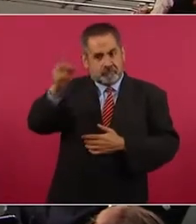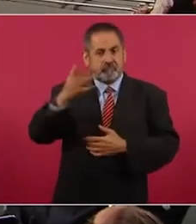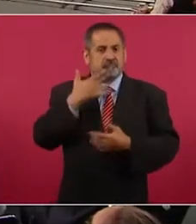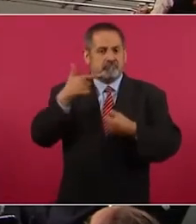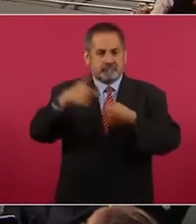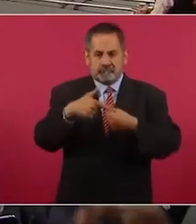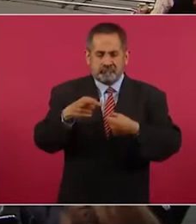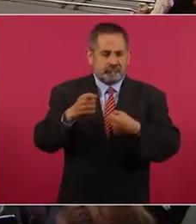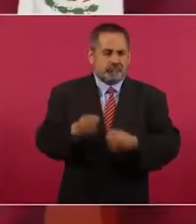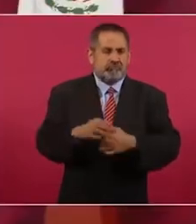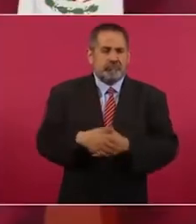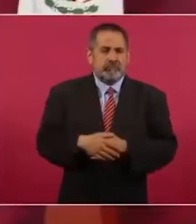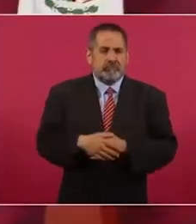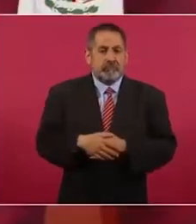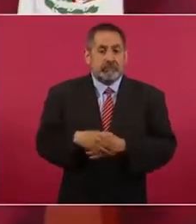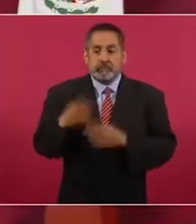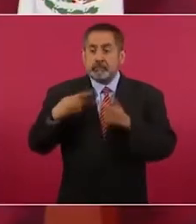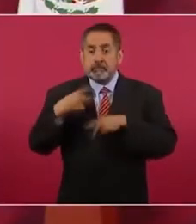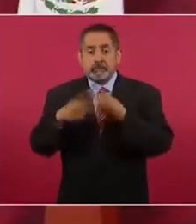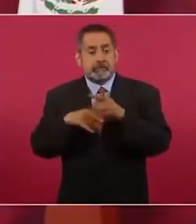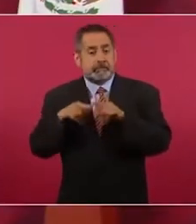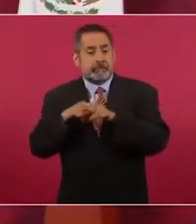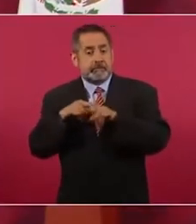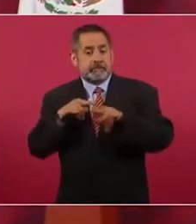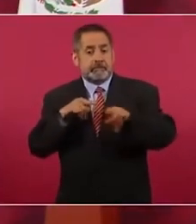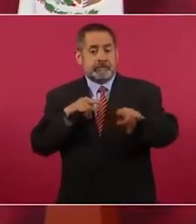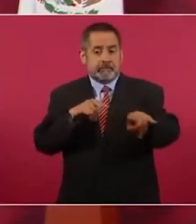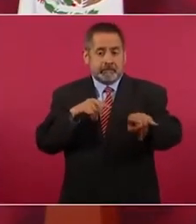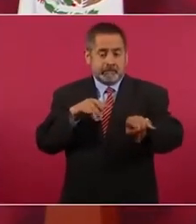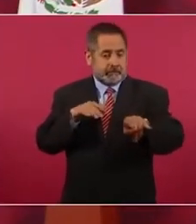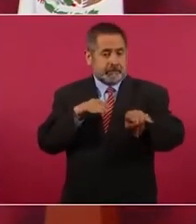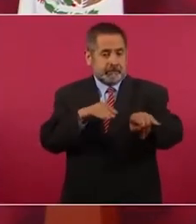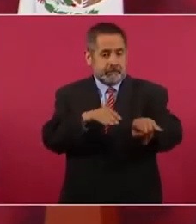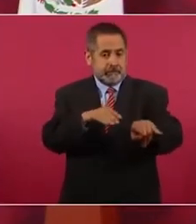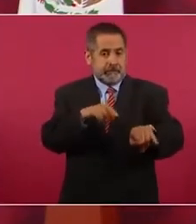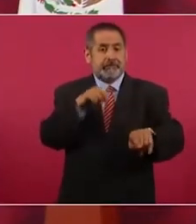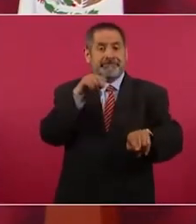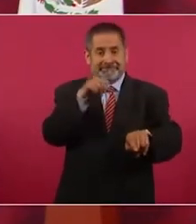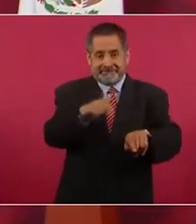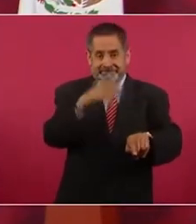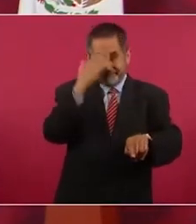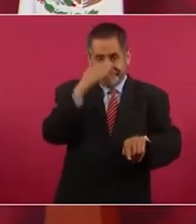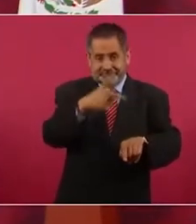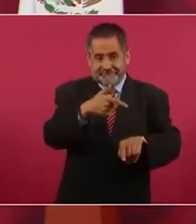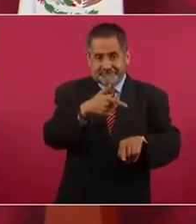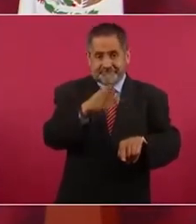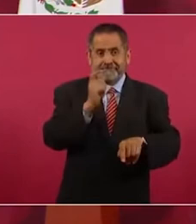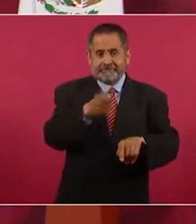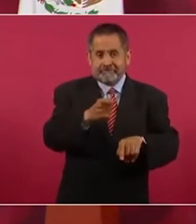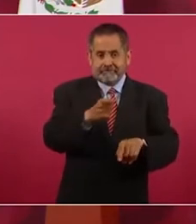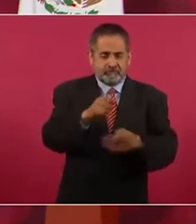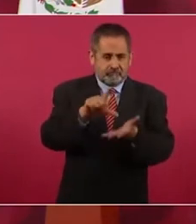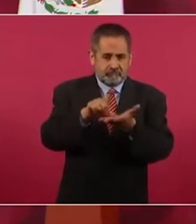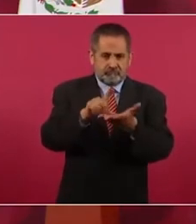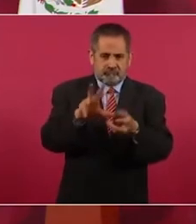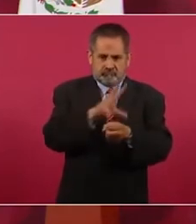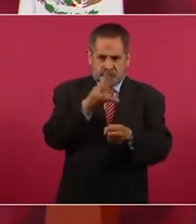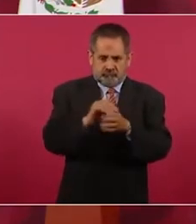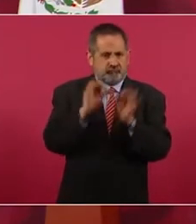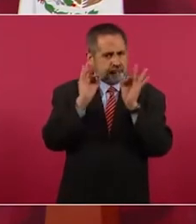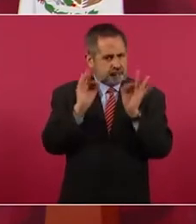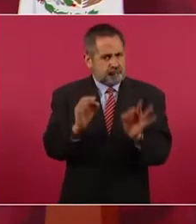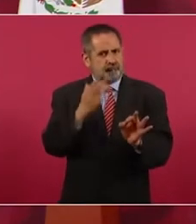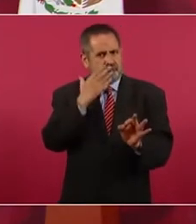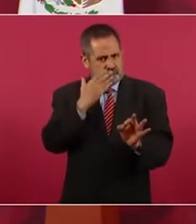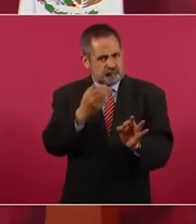Que los que van A cargar ahí Saben Que ahí Dan Litro Completo